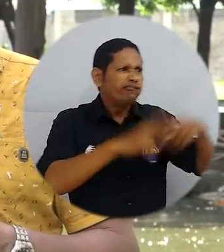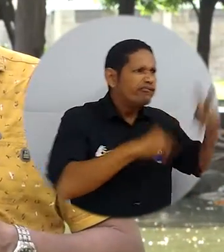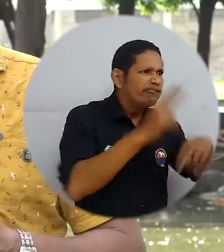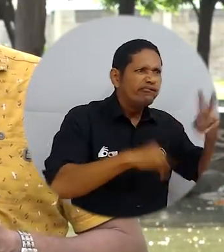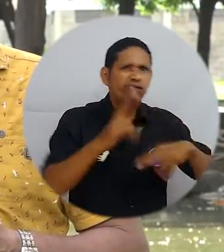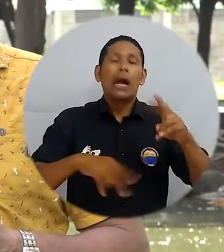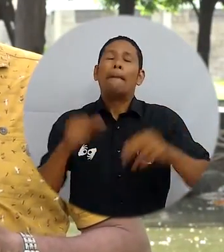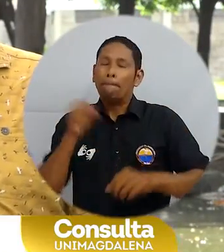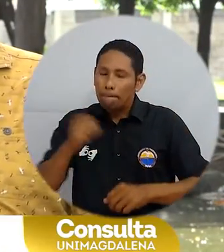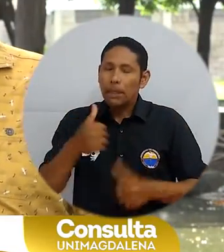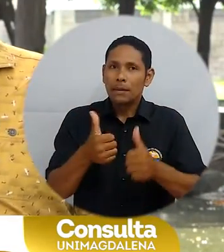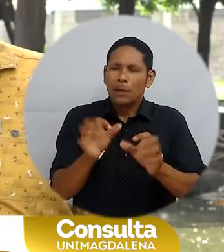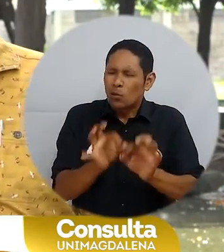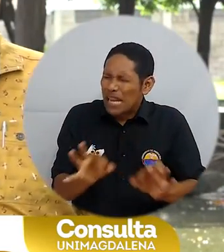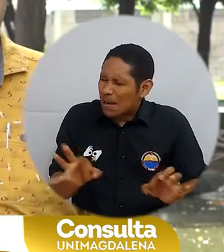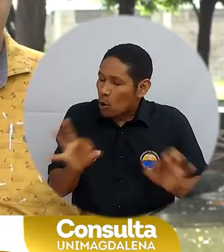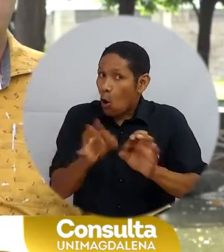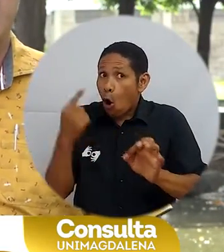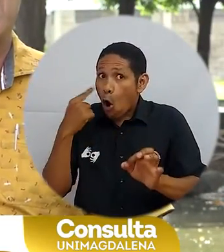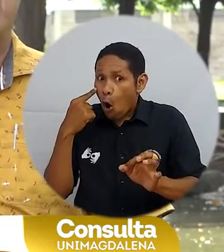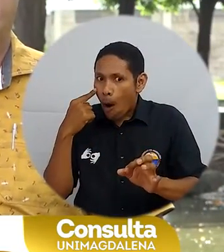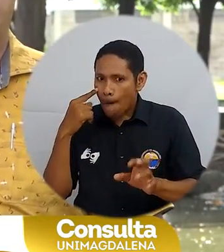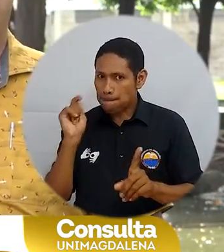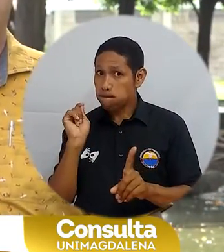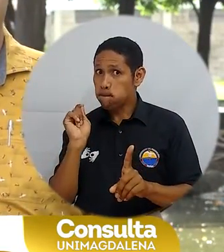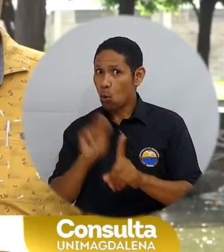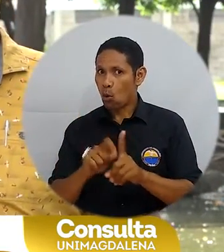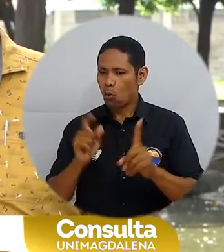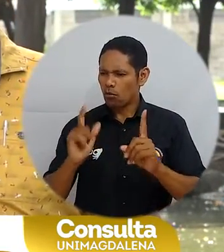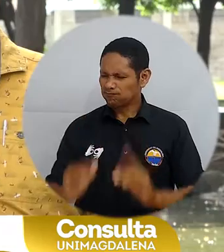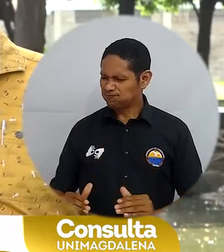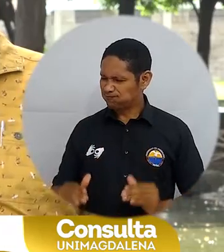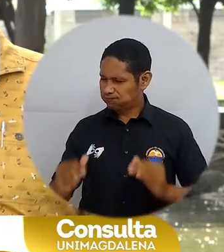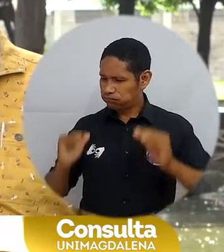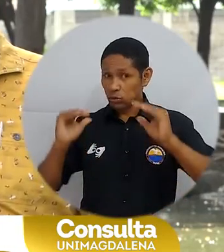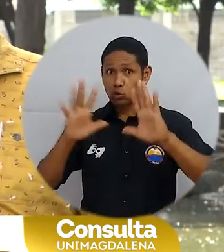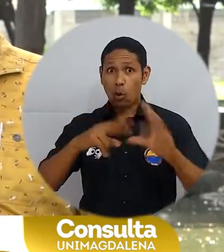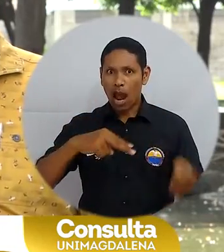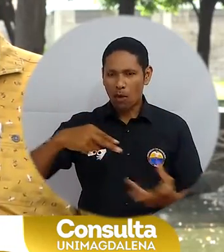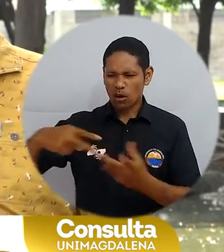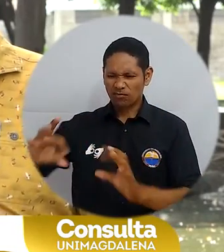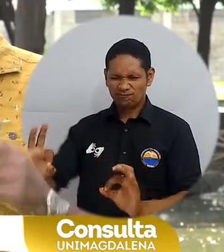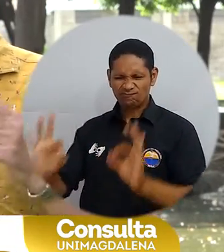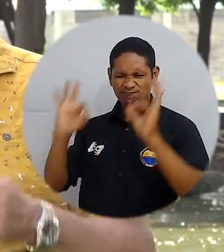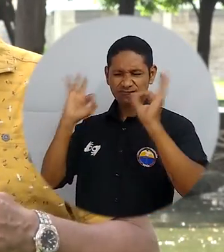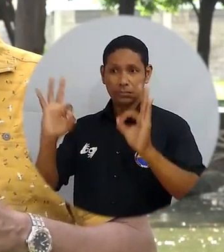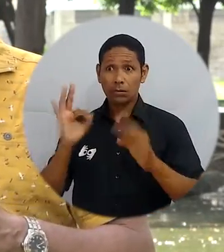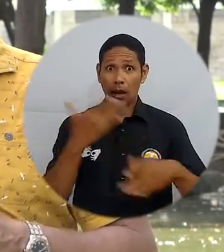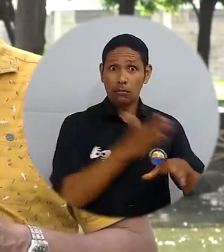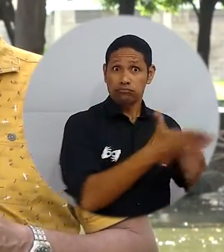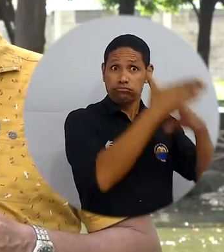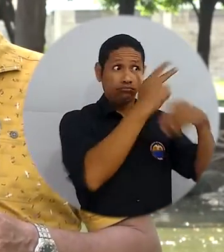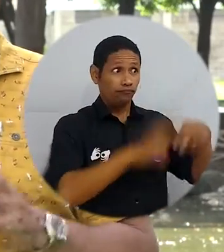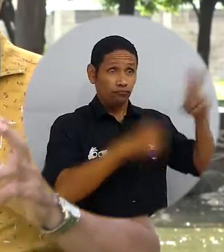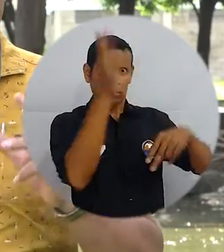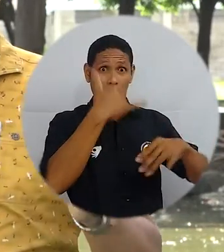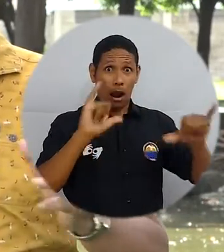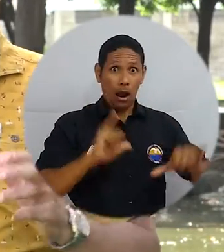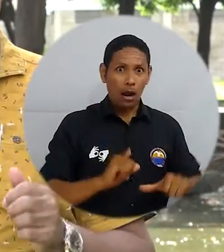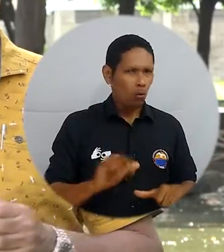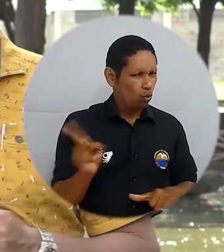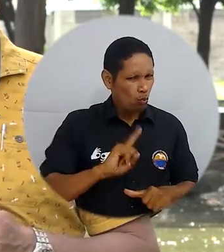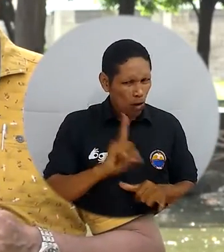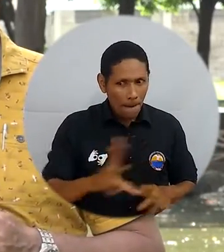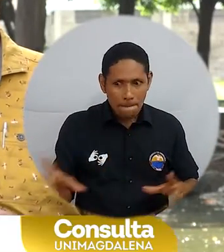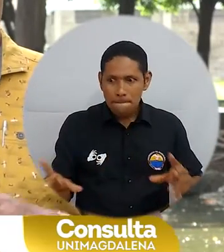supuesto que sí, pero la calidad educativa no consiste solo en edificios. La calidad educativa es un